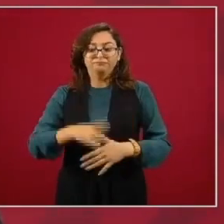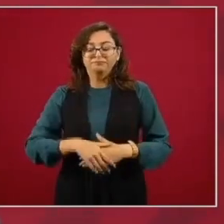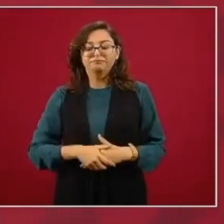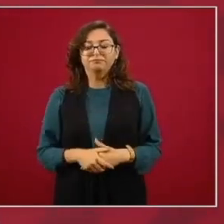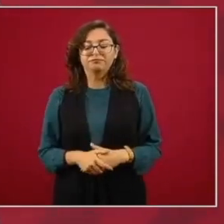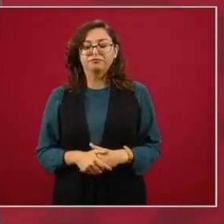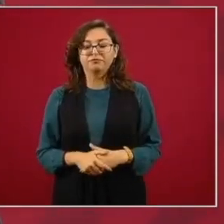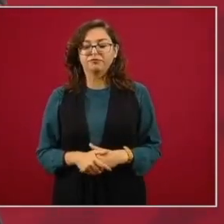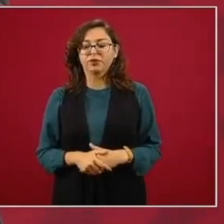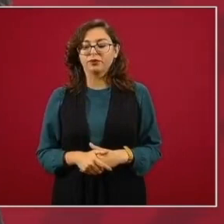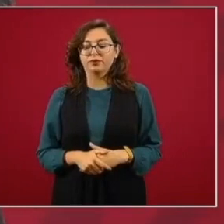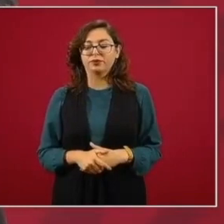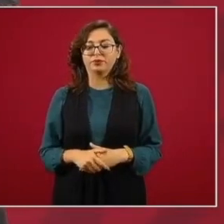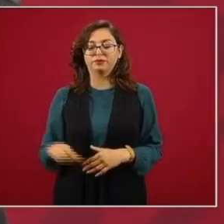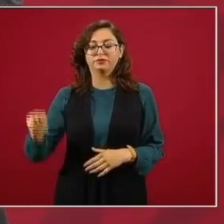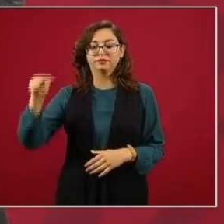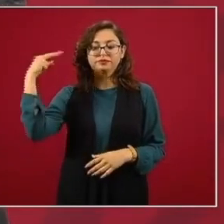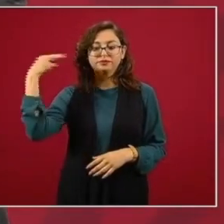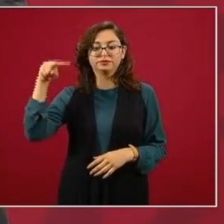aquí está Veracruz